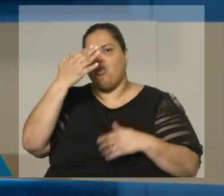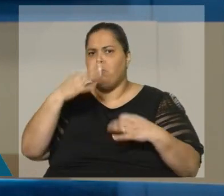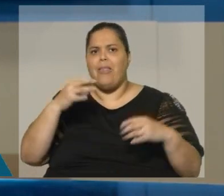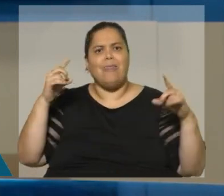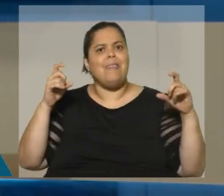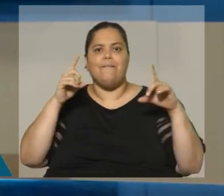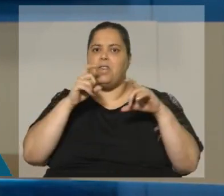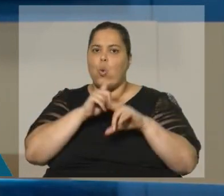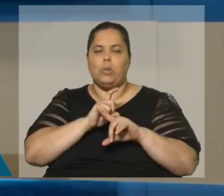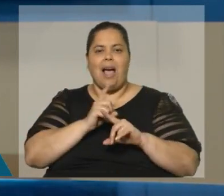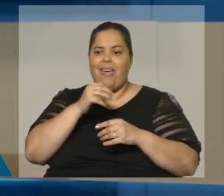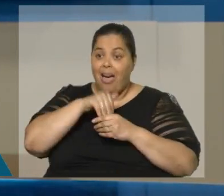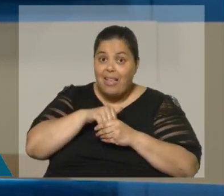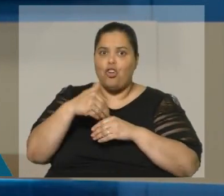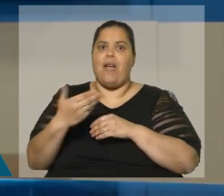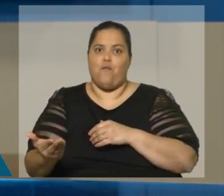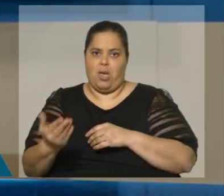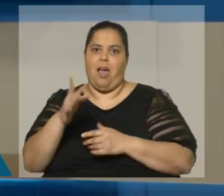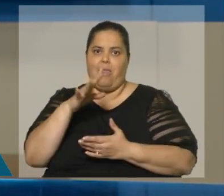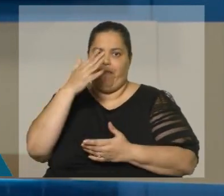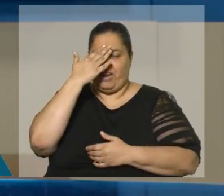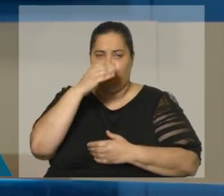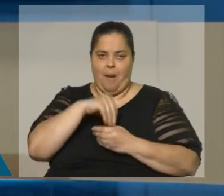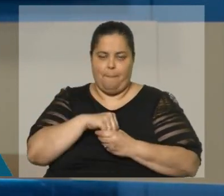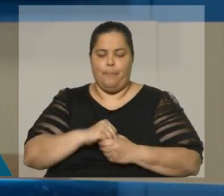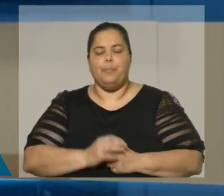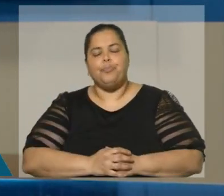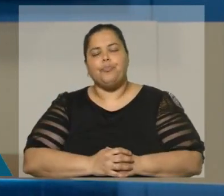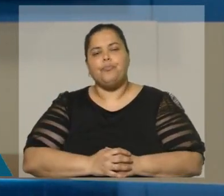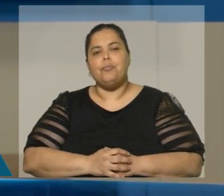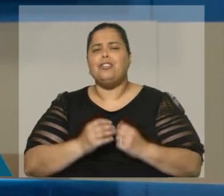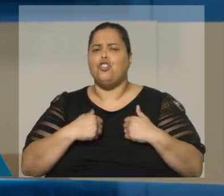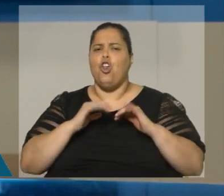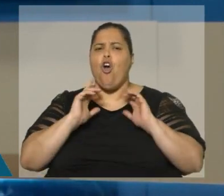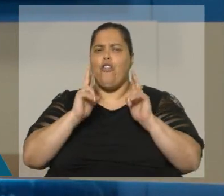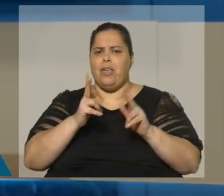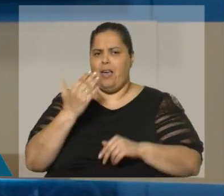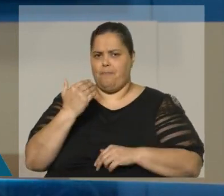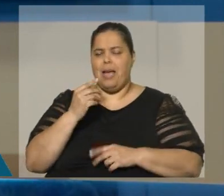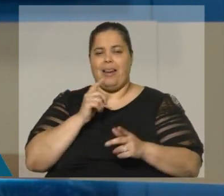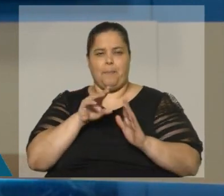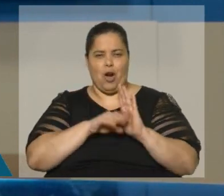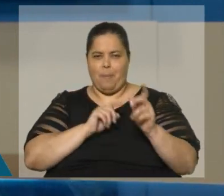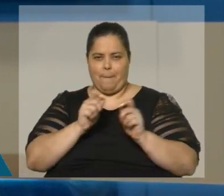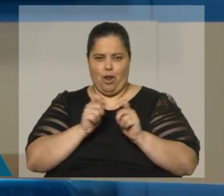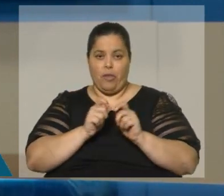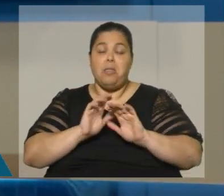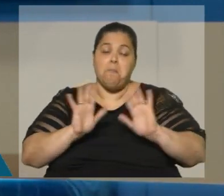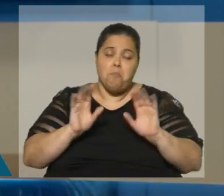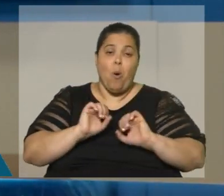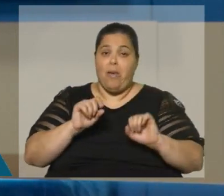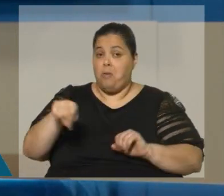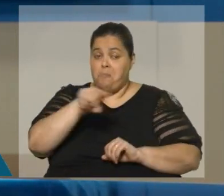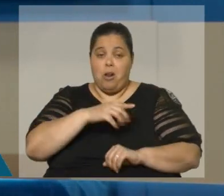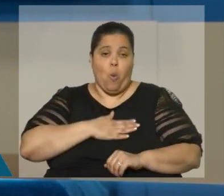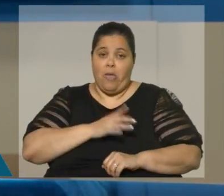y desde afuera del Frente. Yo lo dije el otro día en periodistas, y puede ser polémico, pero cuando